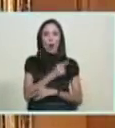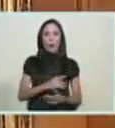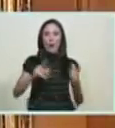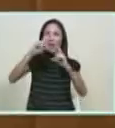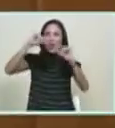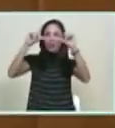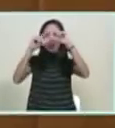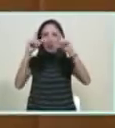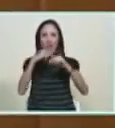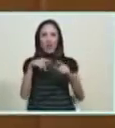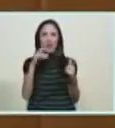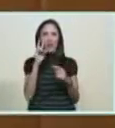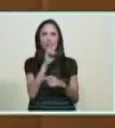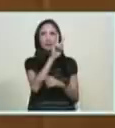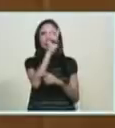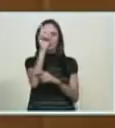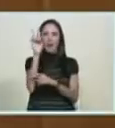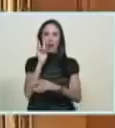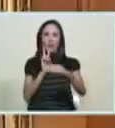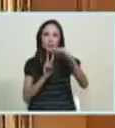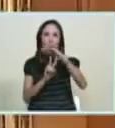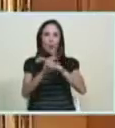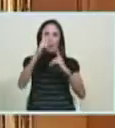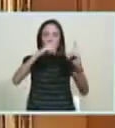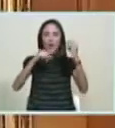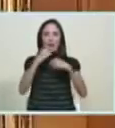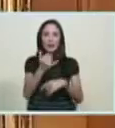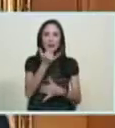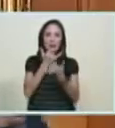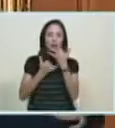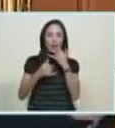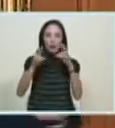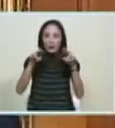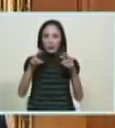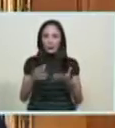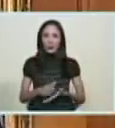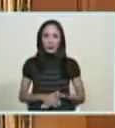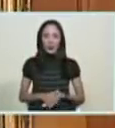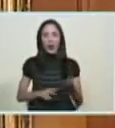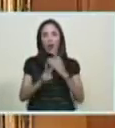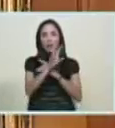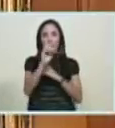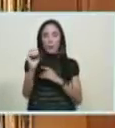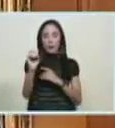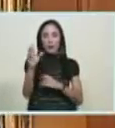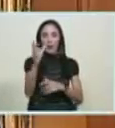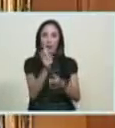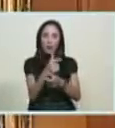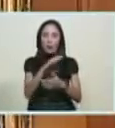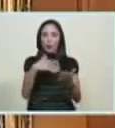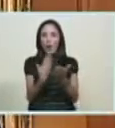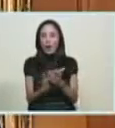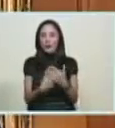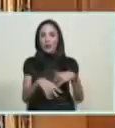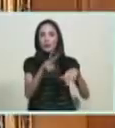pela todas las pega del 20 de agosto al 28 de agosto 8 días